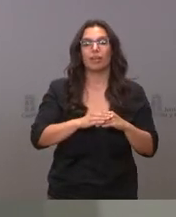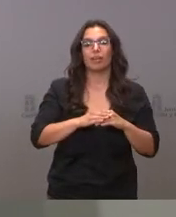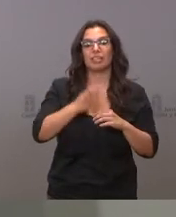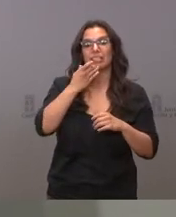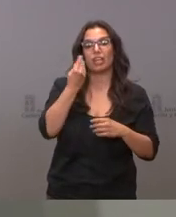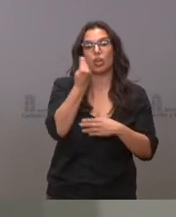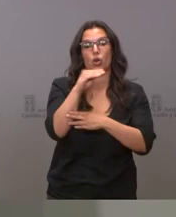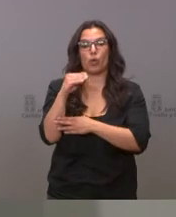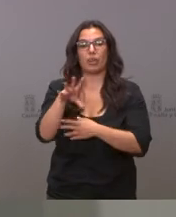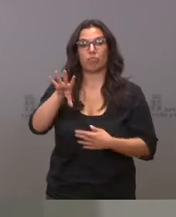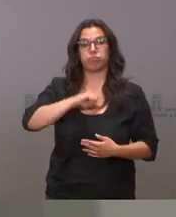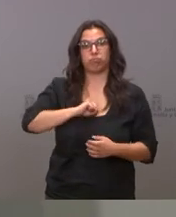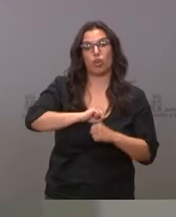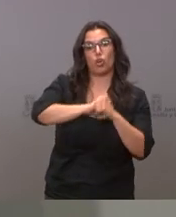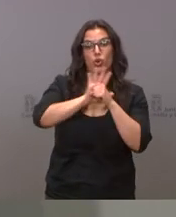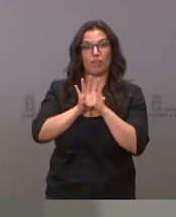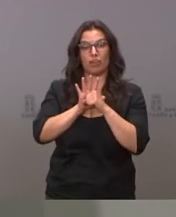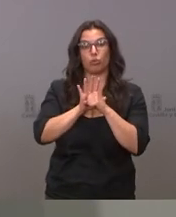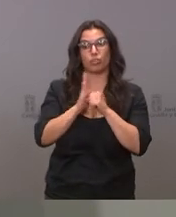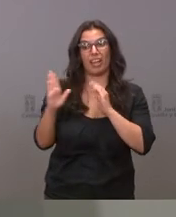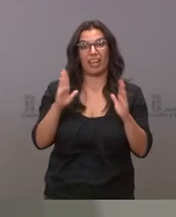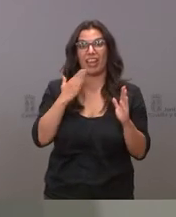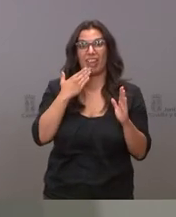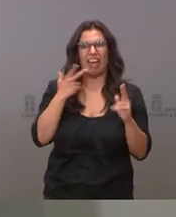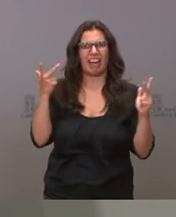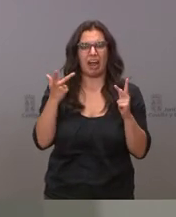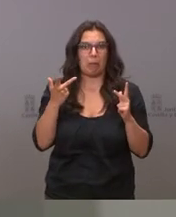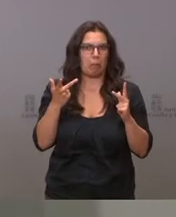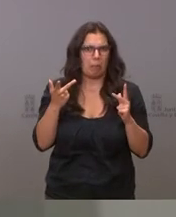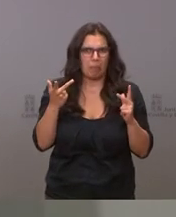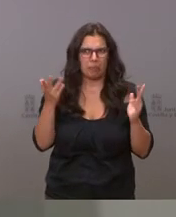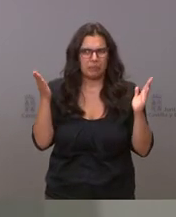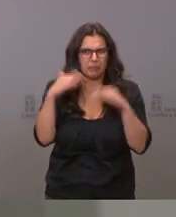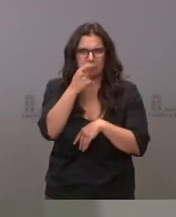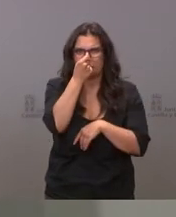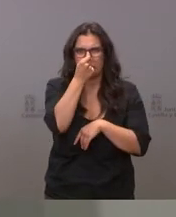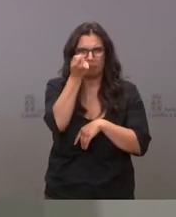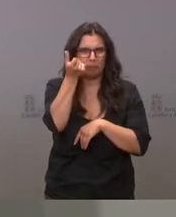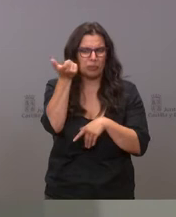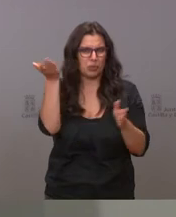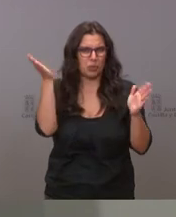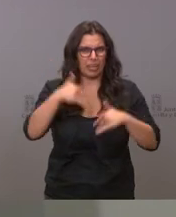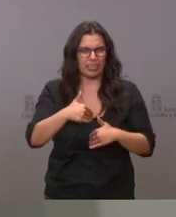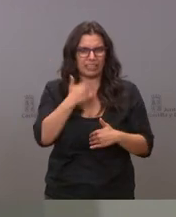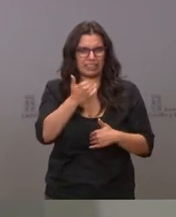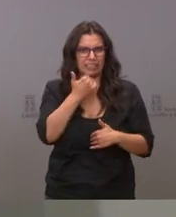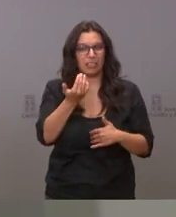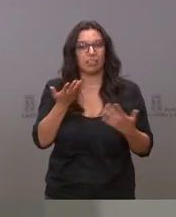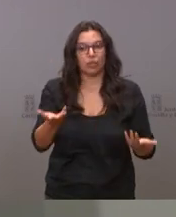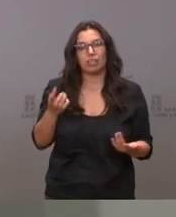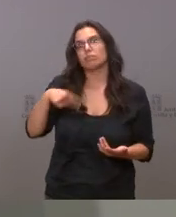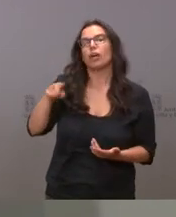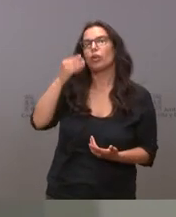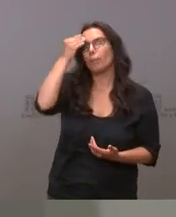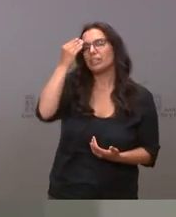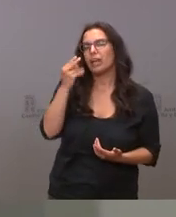por coronavirus en esa edad es prácticamente inexistente y que por tanto en este grupo de edad hay que mirar